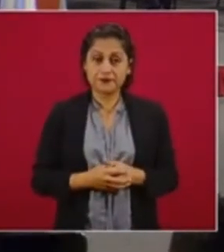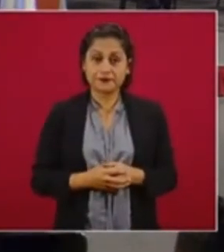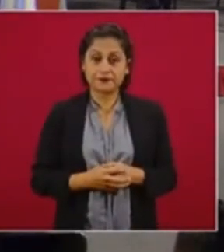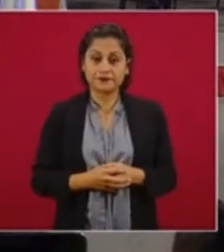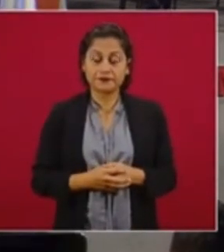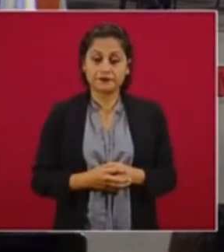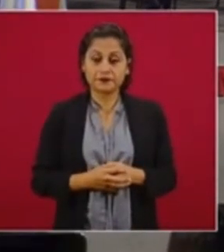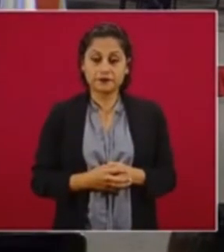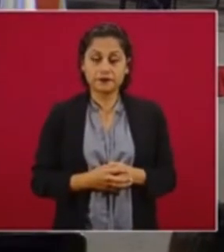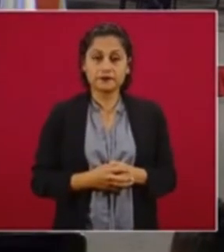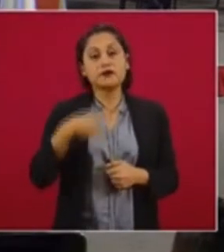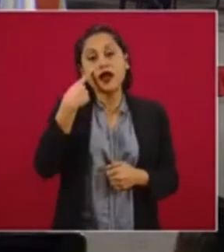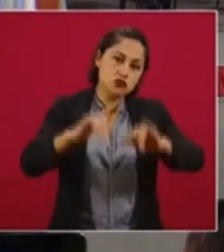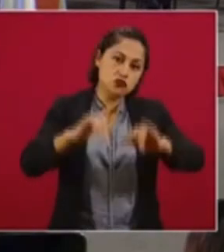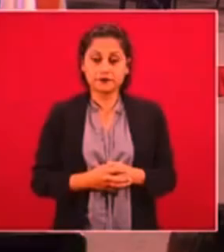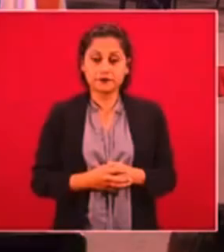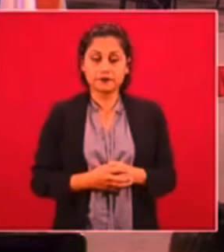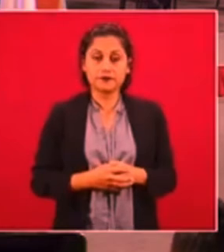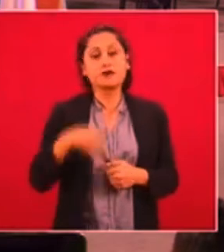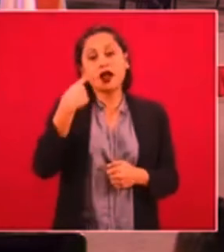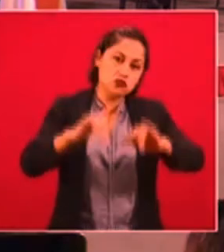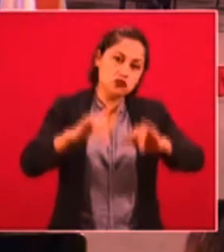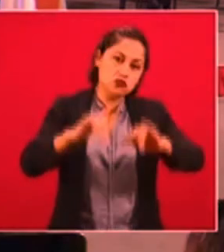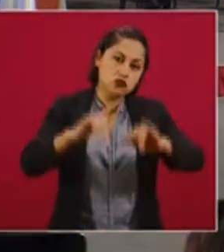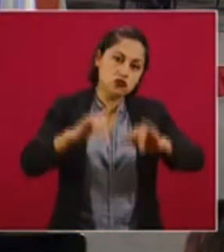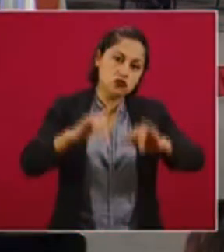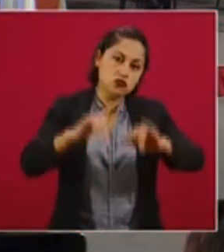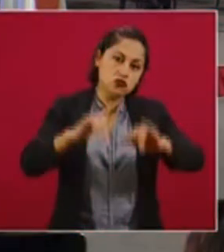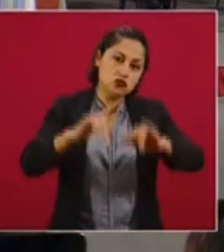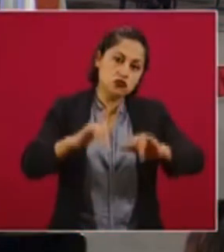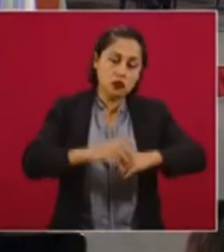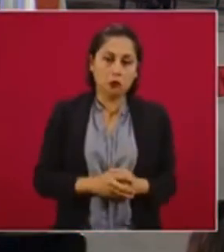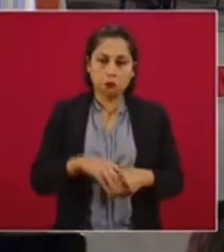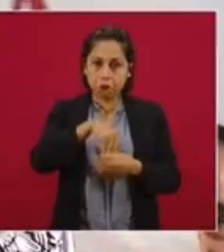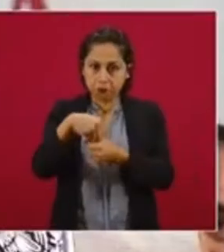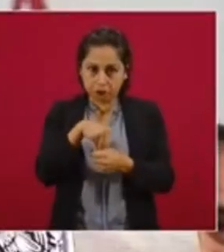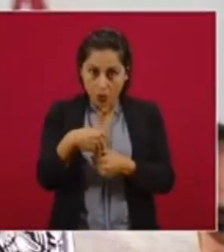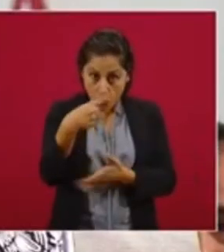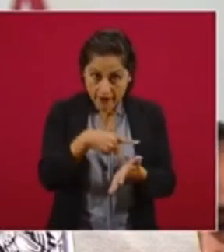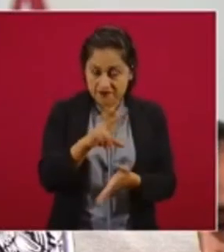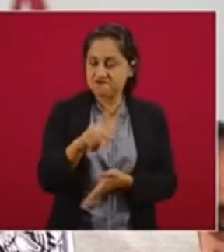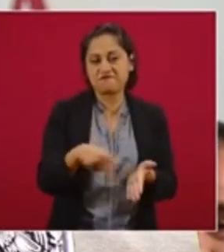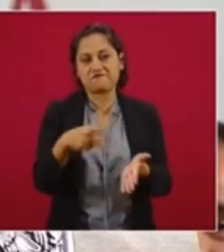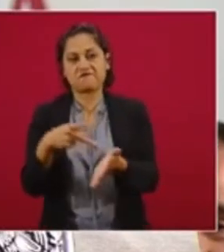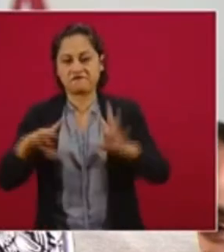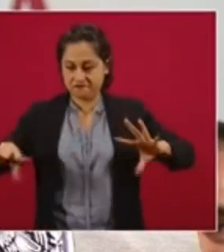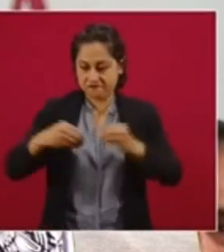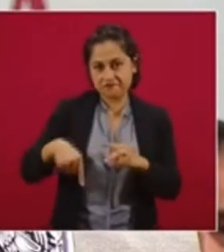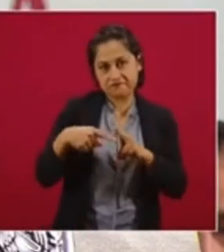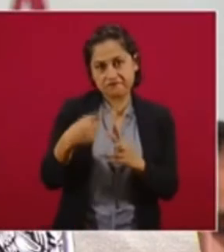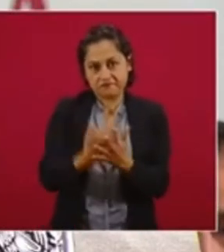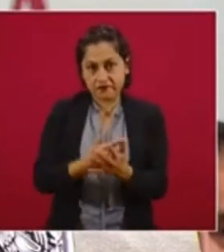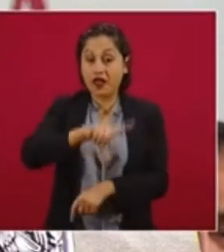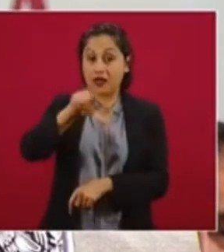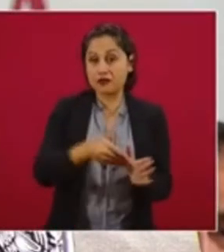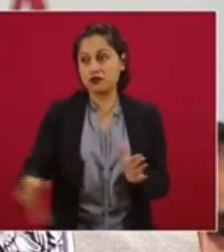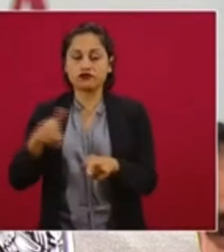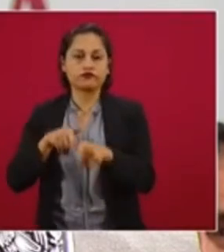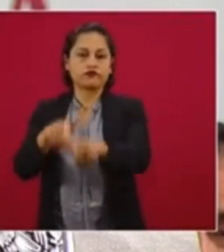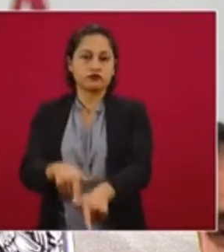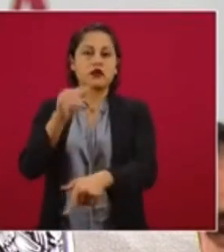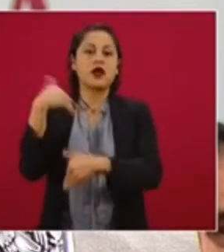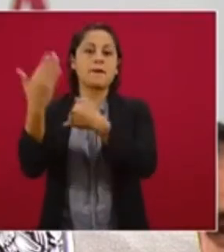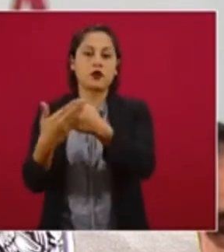para ver si lo llenan, tiene que ser varias veces tiene que ser varias veces y además de eso, quedarse hasta el 22 que va a ser el referéndum